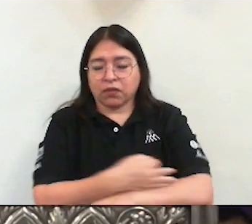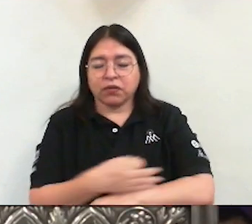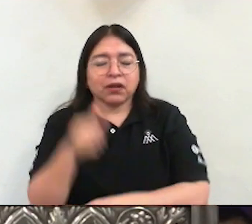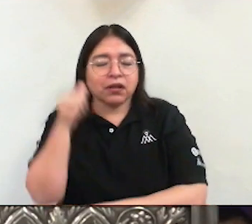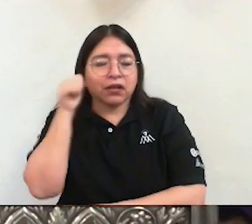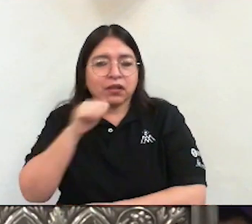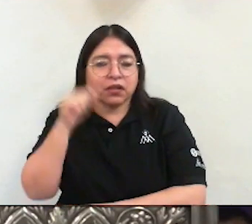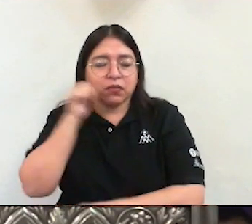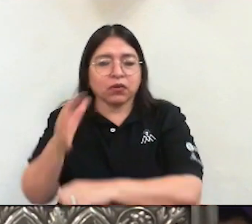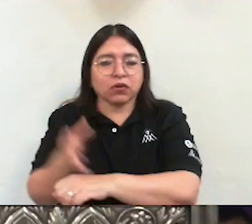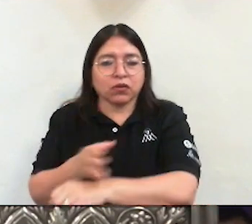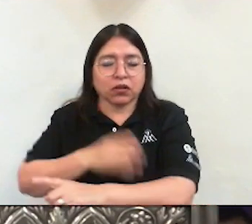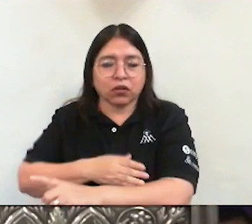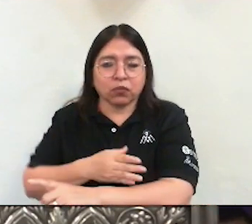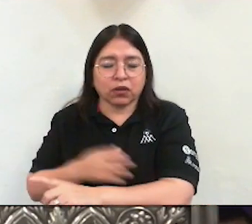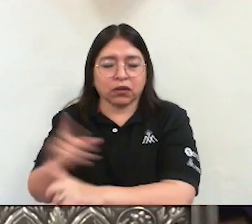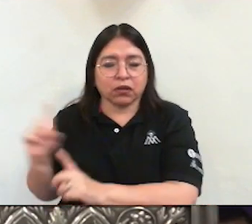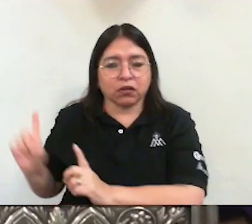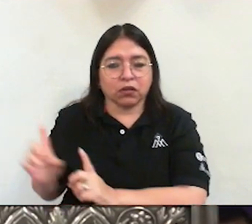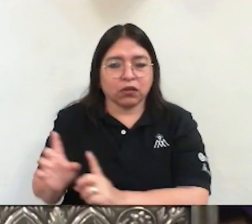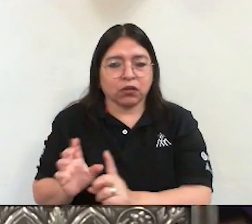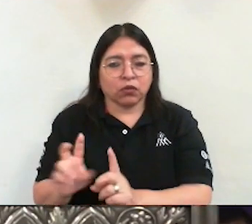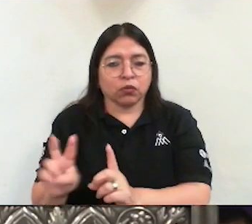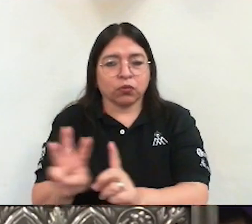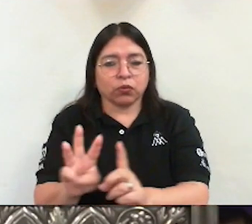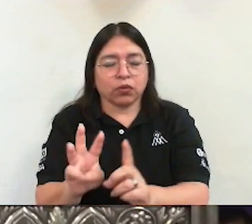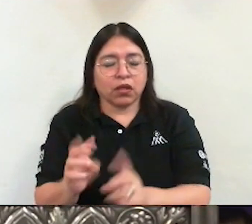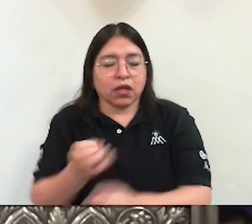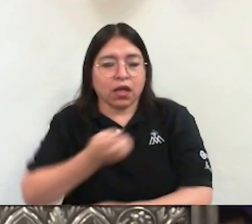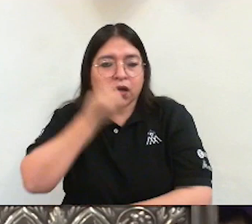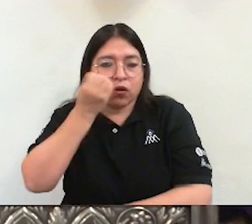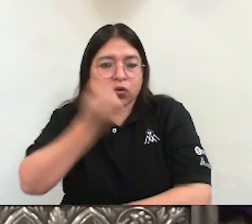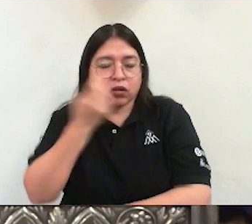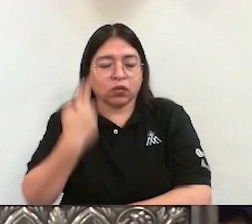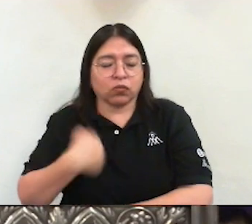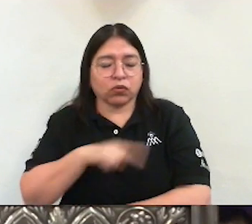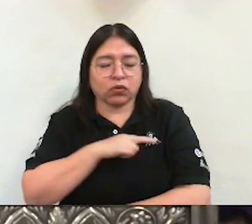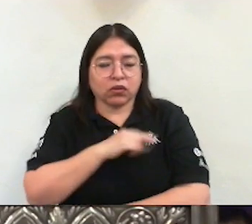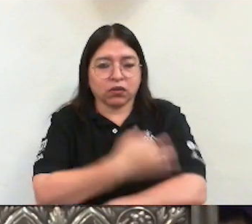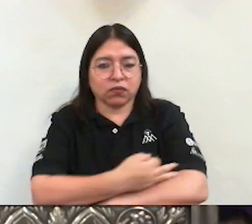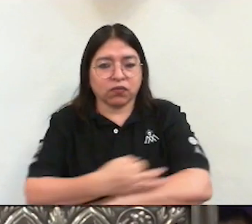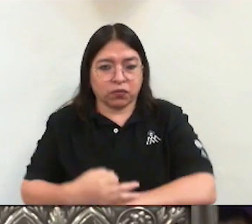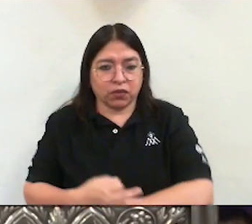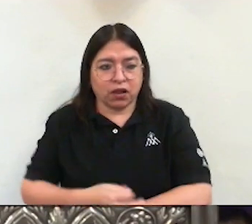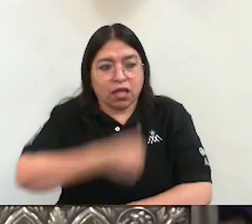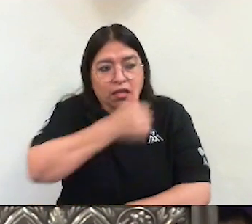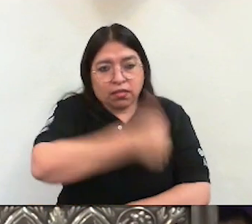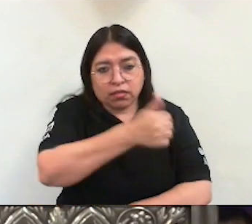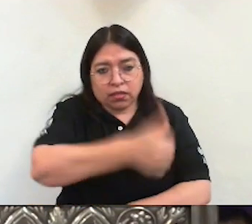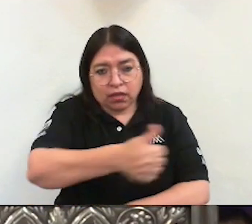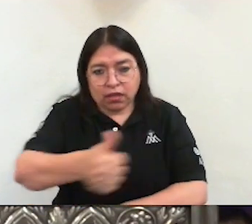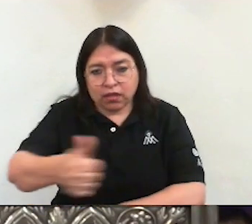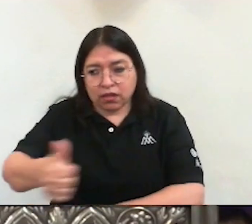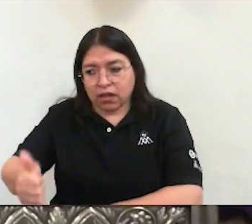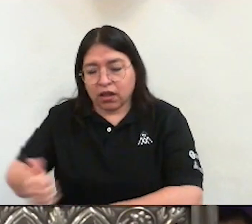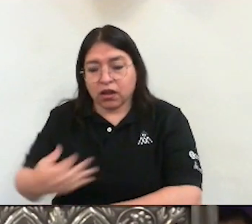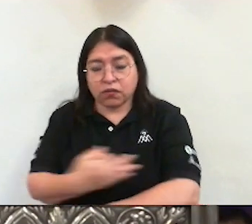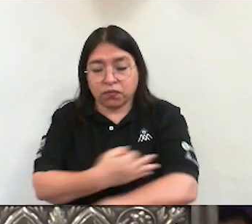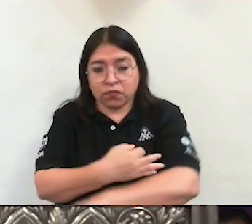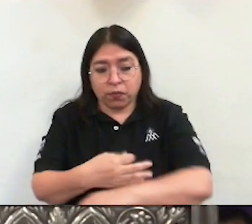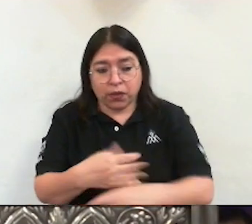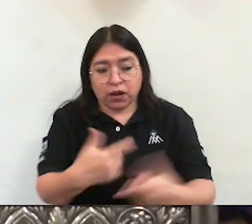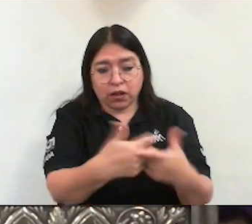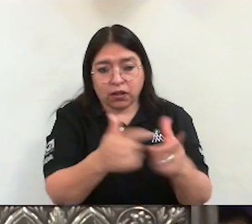Que rueguen por nuestras familias. Cada familia debe ser